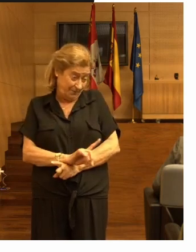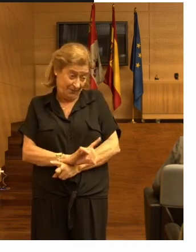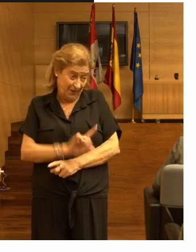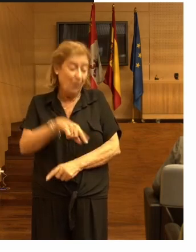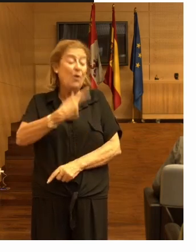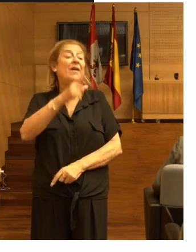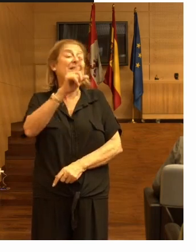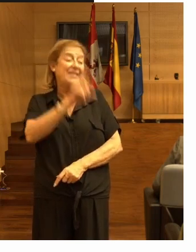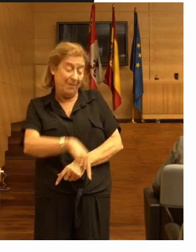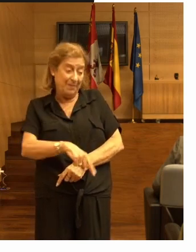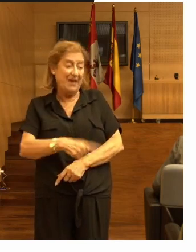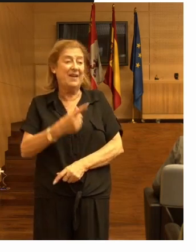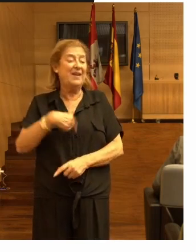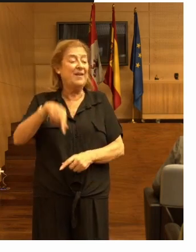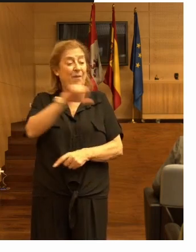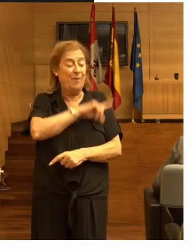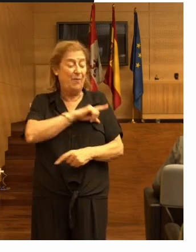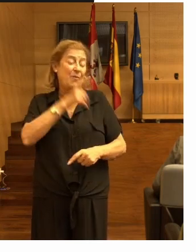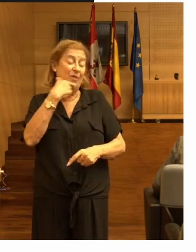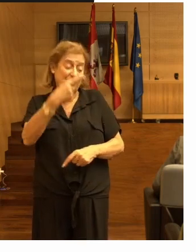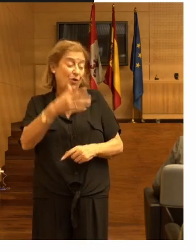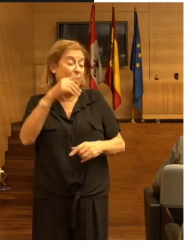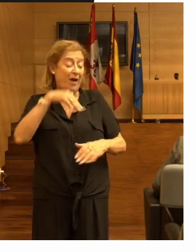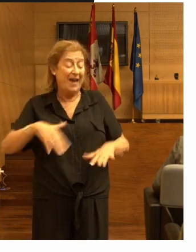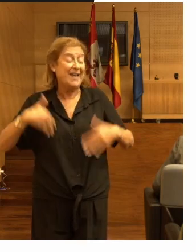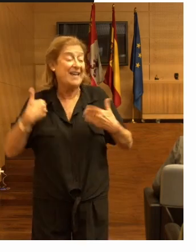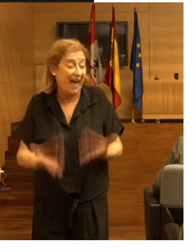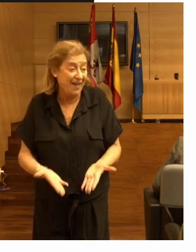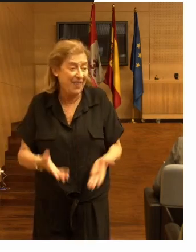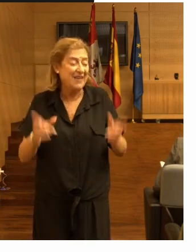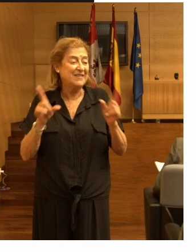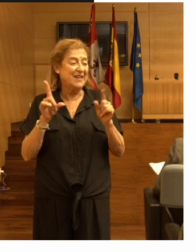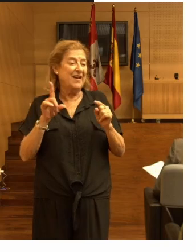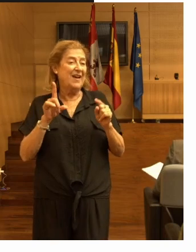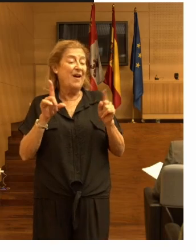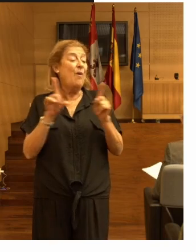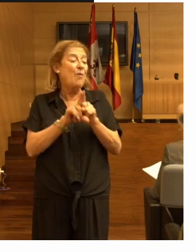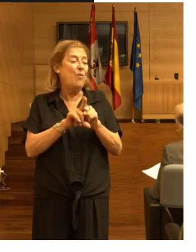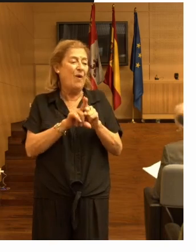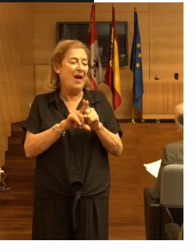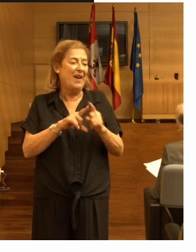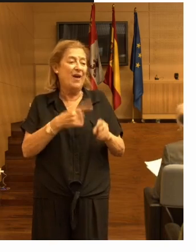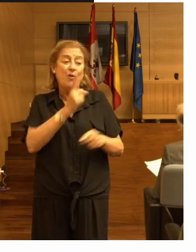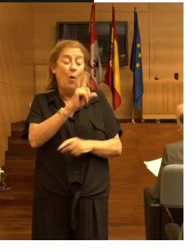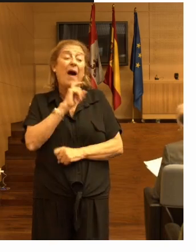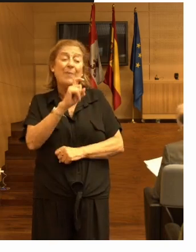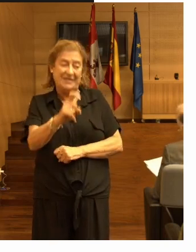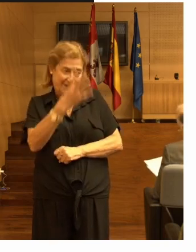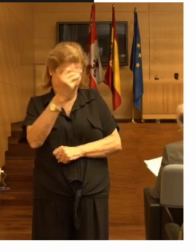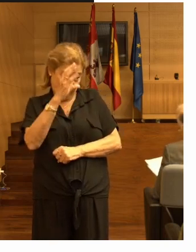también está en que como he dicho las caídas no están infranotificadas